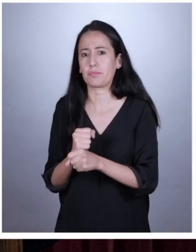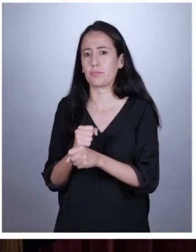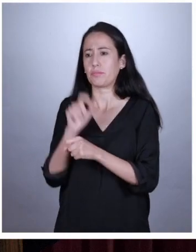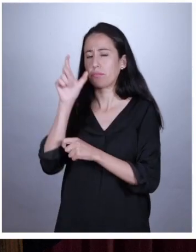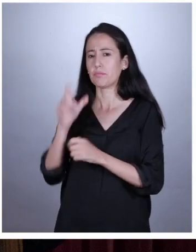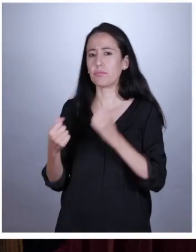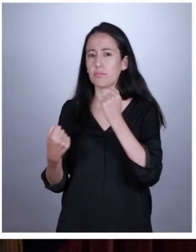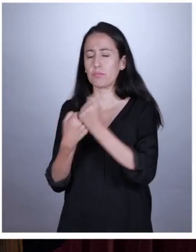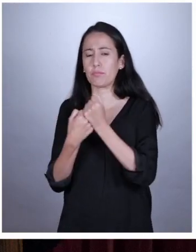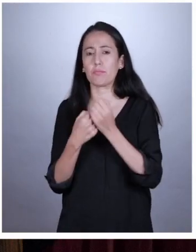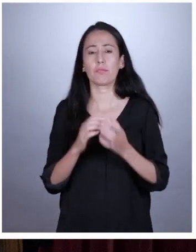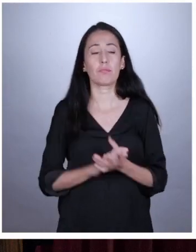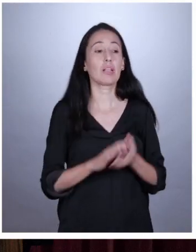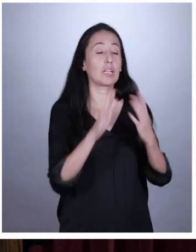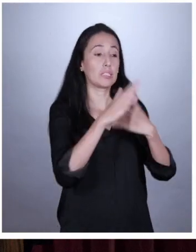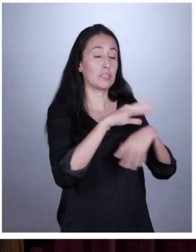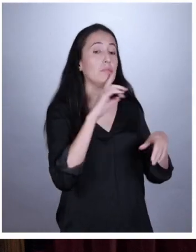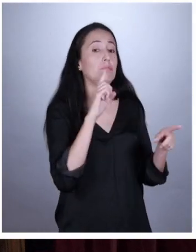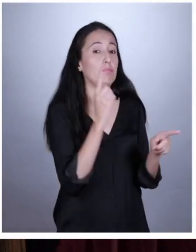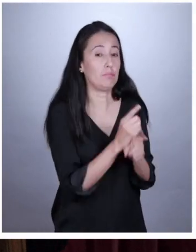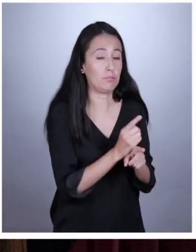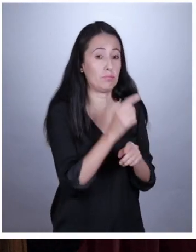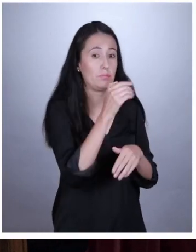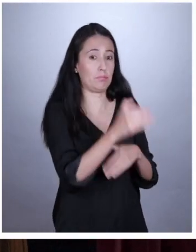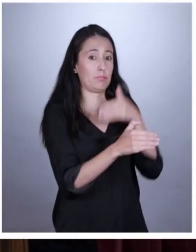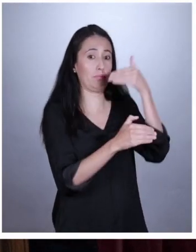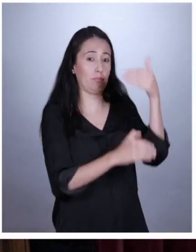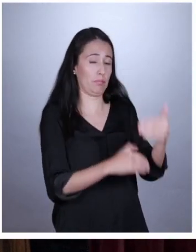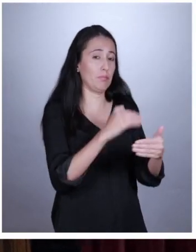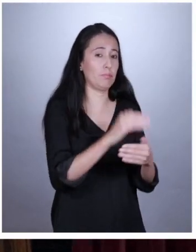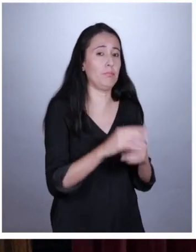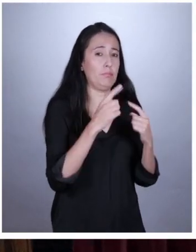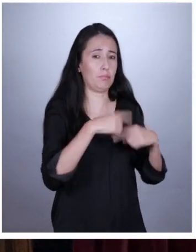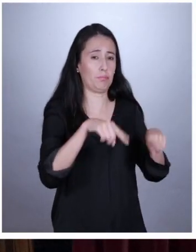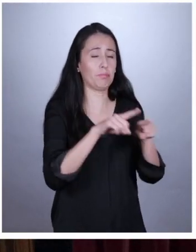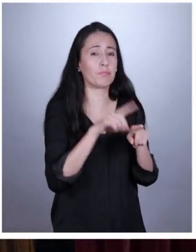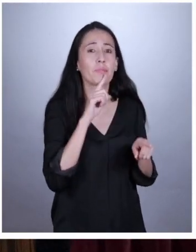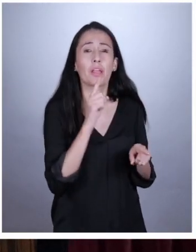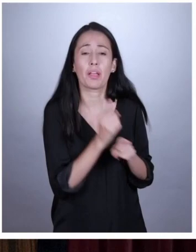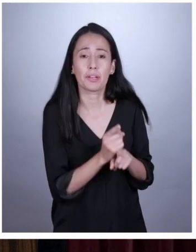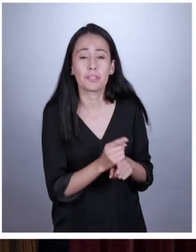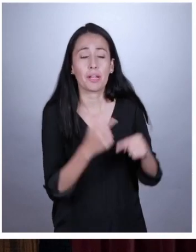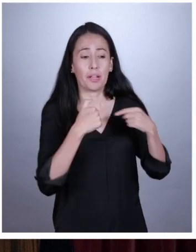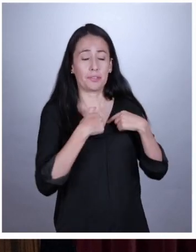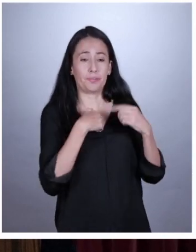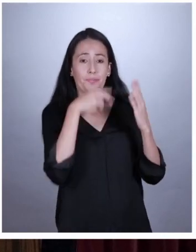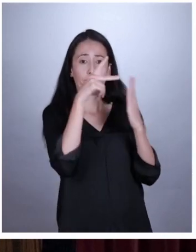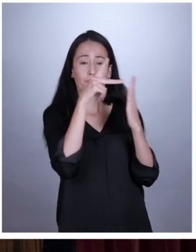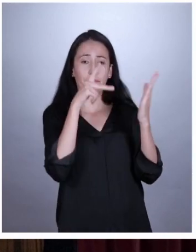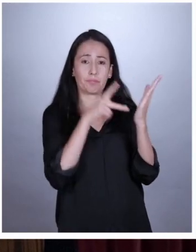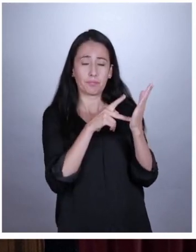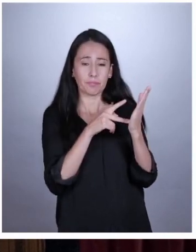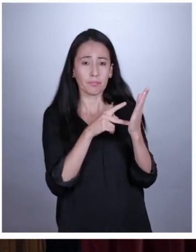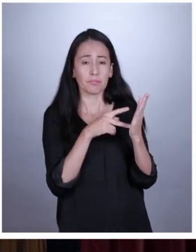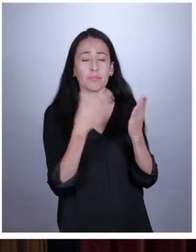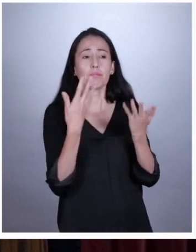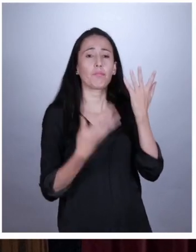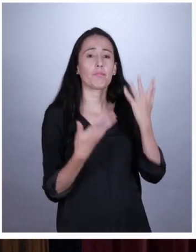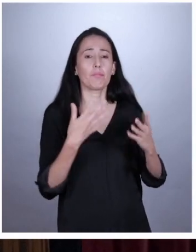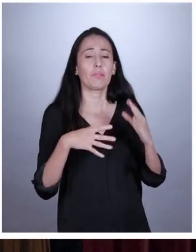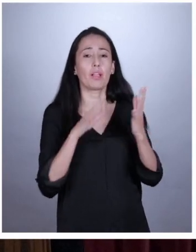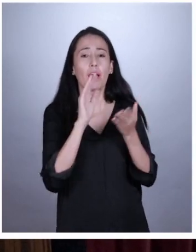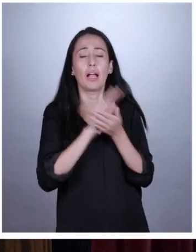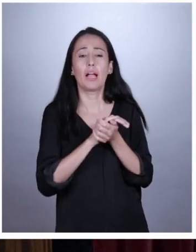talentosos y tienen mucho para aportar. Claro que sí. En eso estamos de acuerdo. En mi programa de gobierno tengo